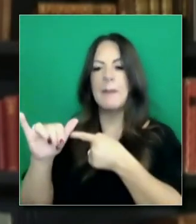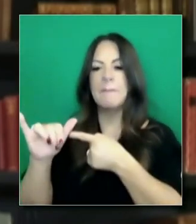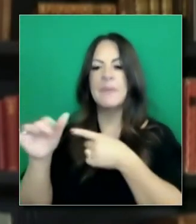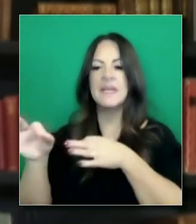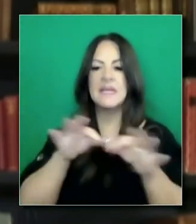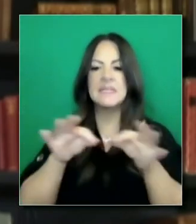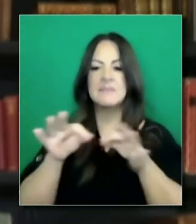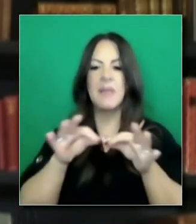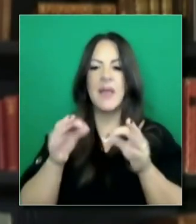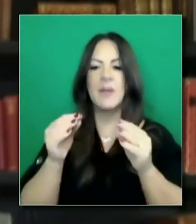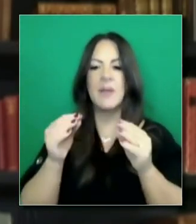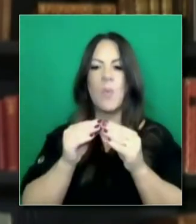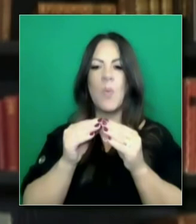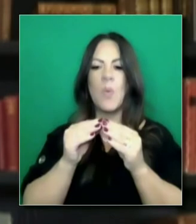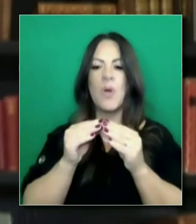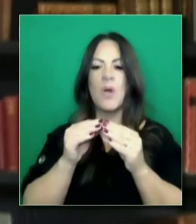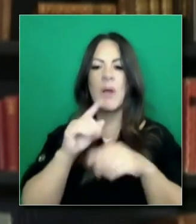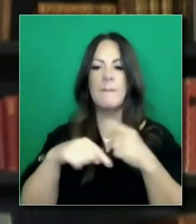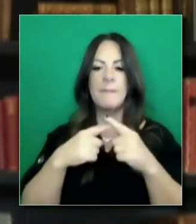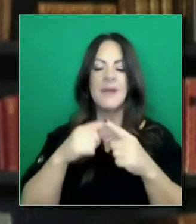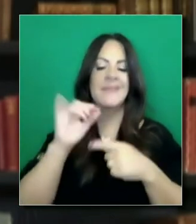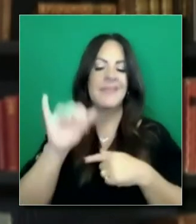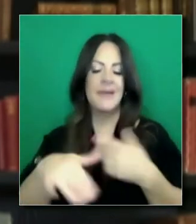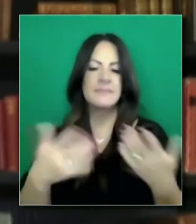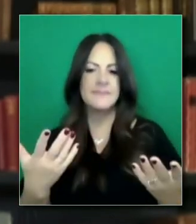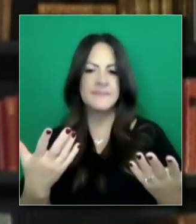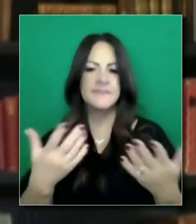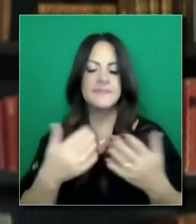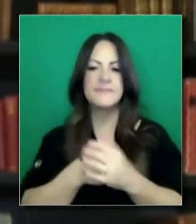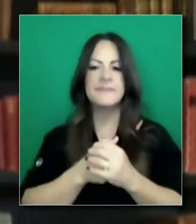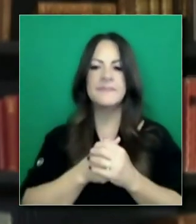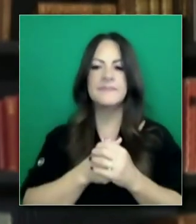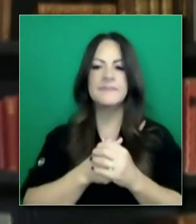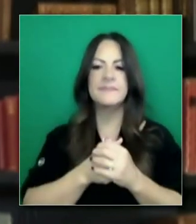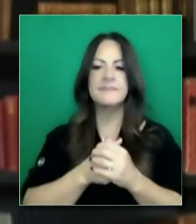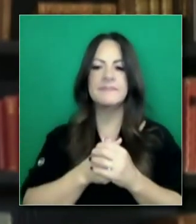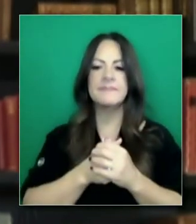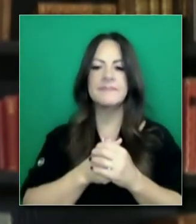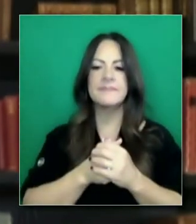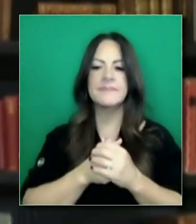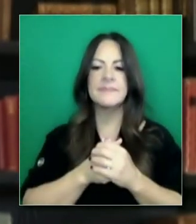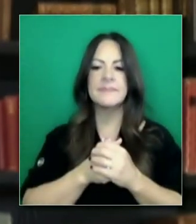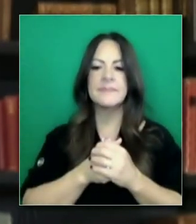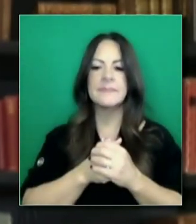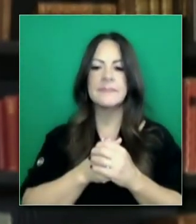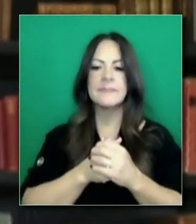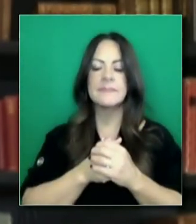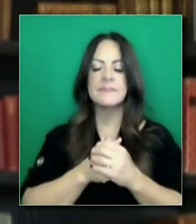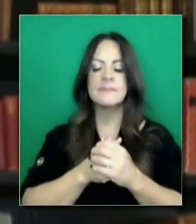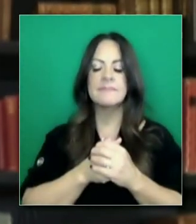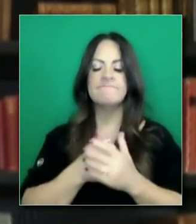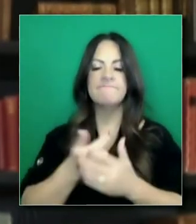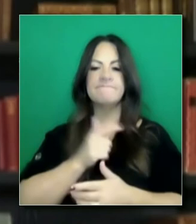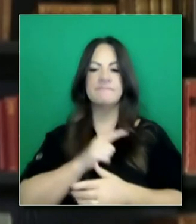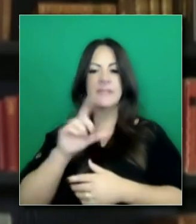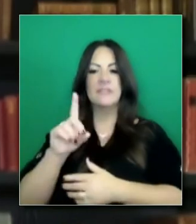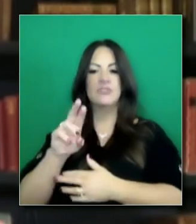mucho esto y eso ha sido una parte muy importante de sus discusiones y tal vez él podrá amplificar la respuesta.